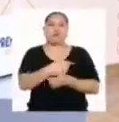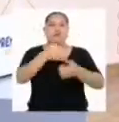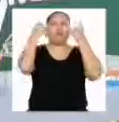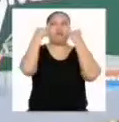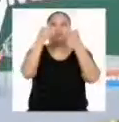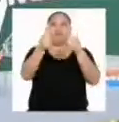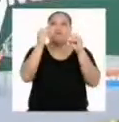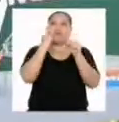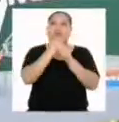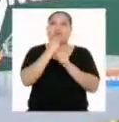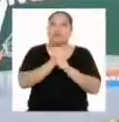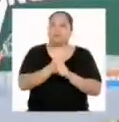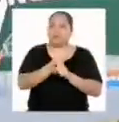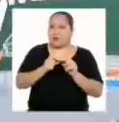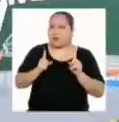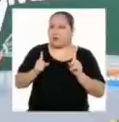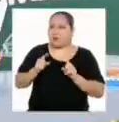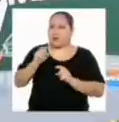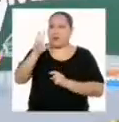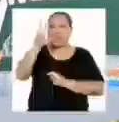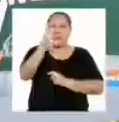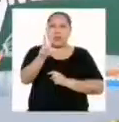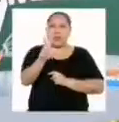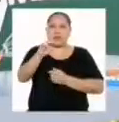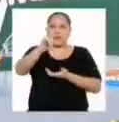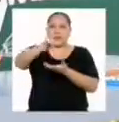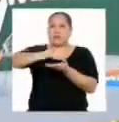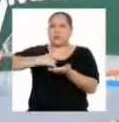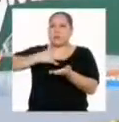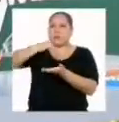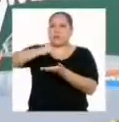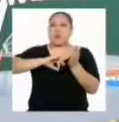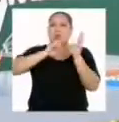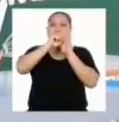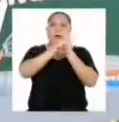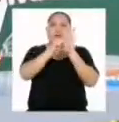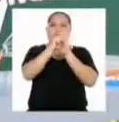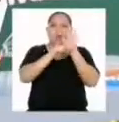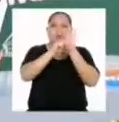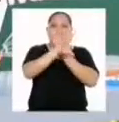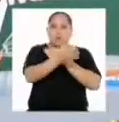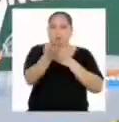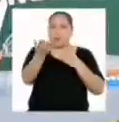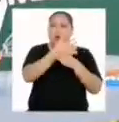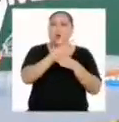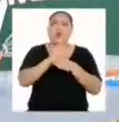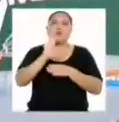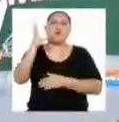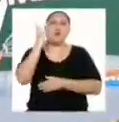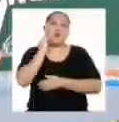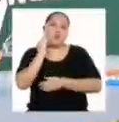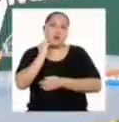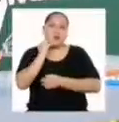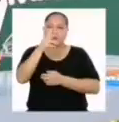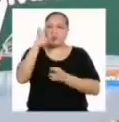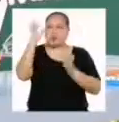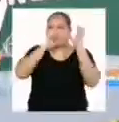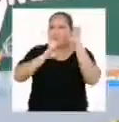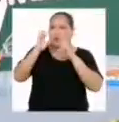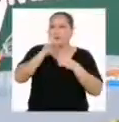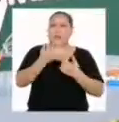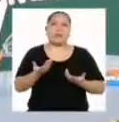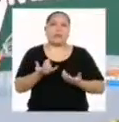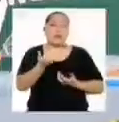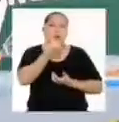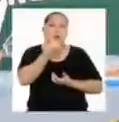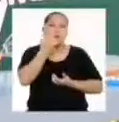trabajo. Pero más bien, tres de ellos me han enviado unos videomensajes para compartir sus experiencias, sus dudas y